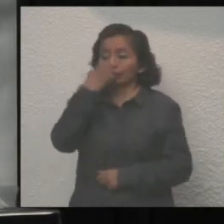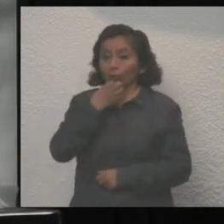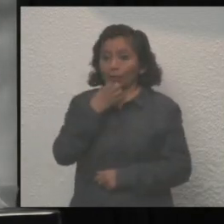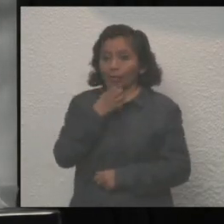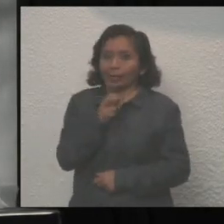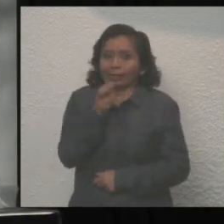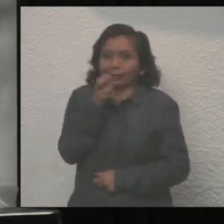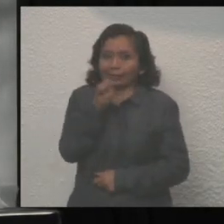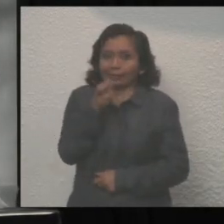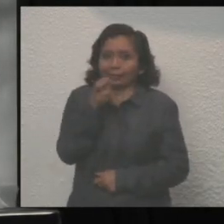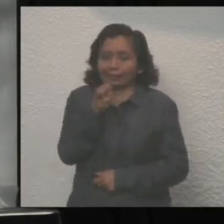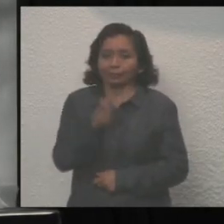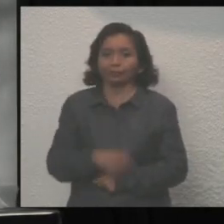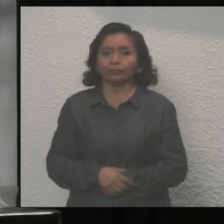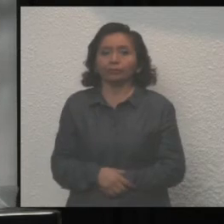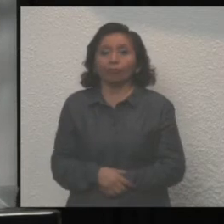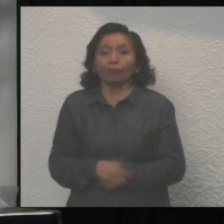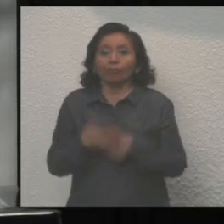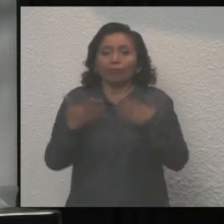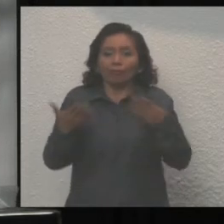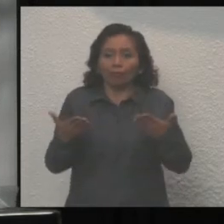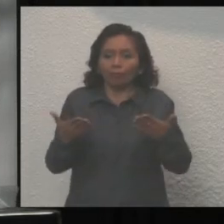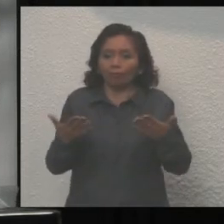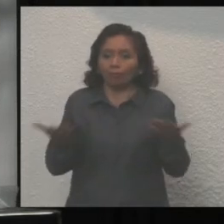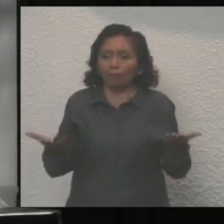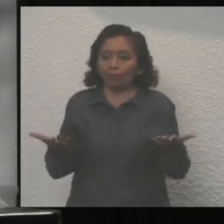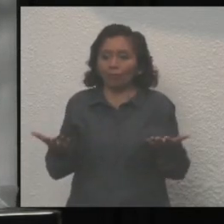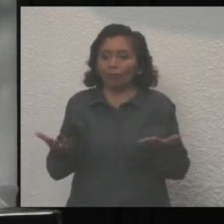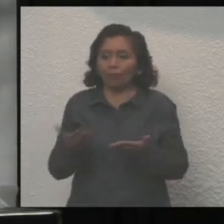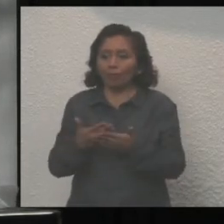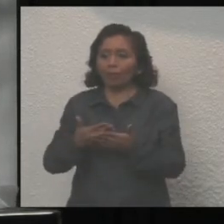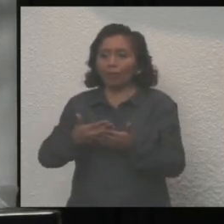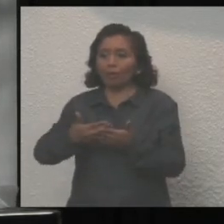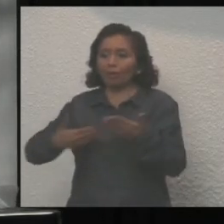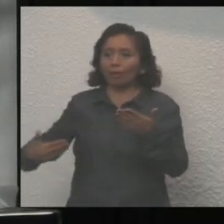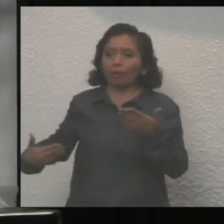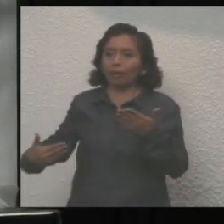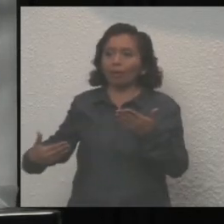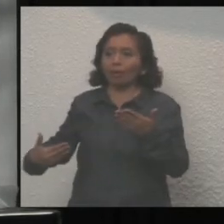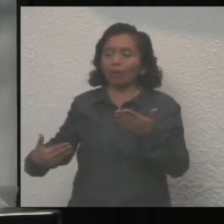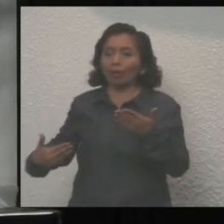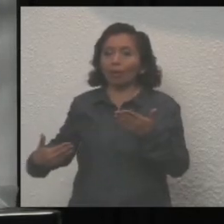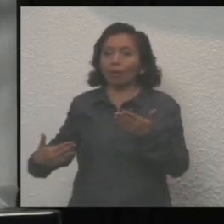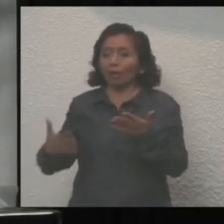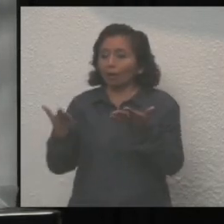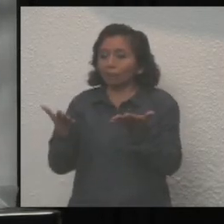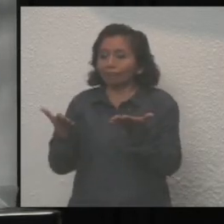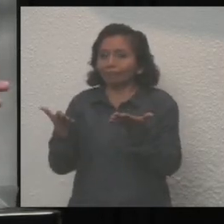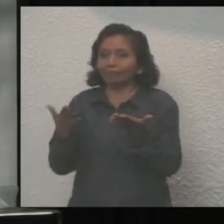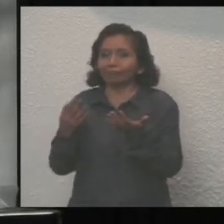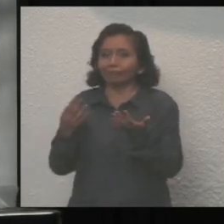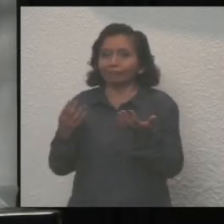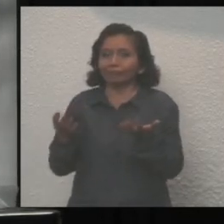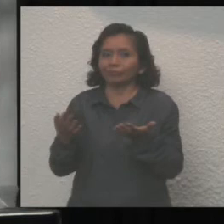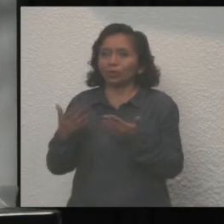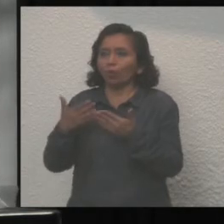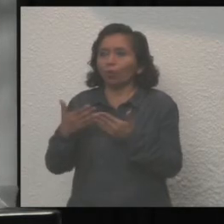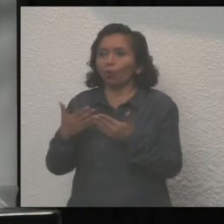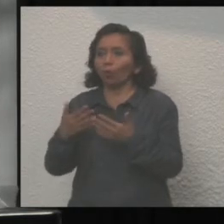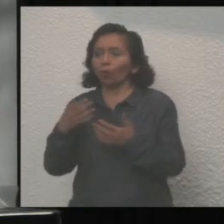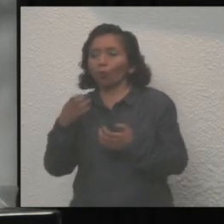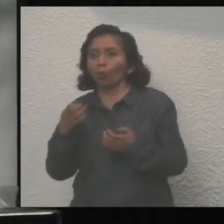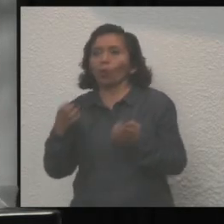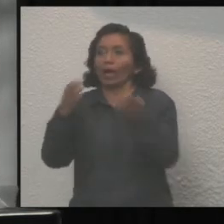Creo que esa generación que estamos dejando sin tener un ciclo o